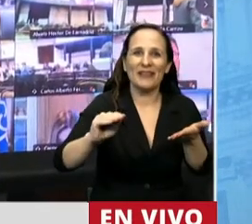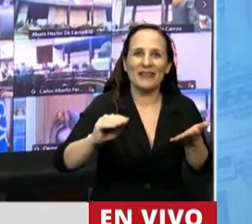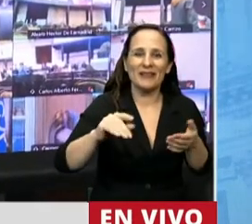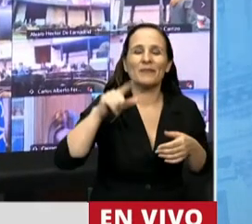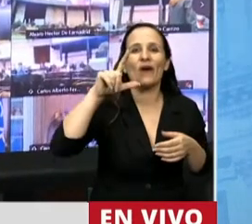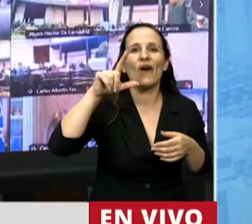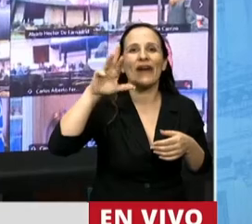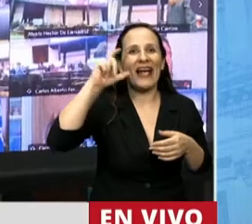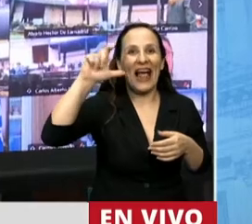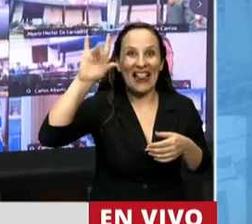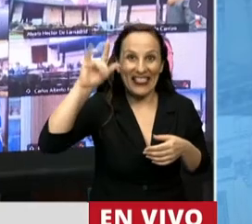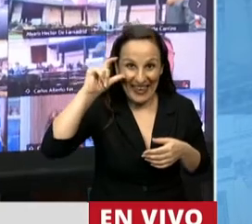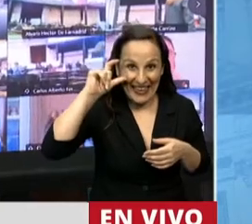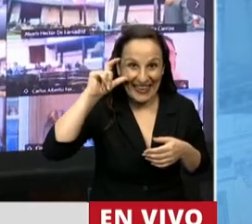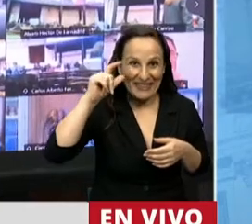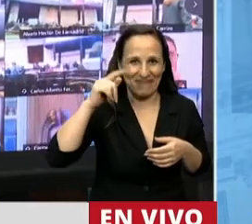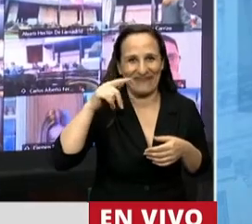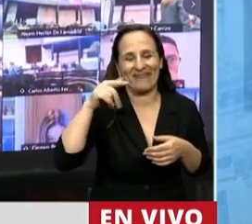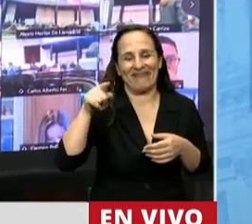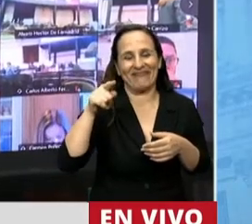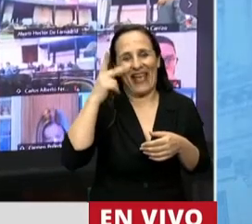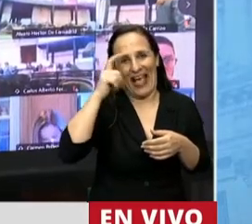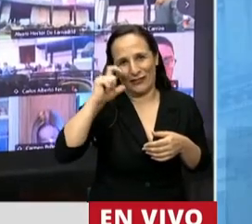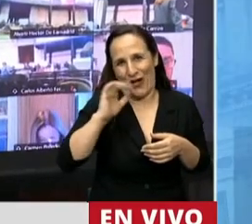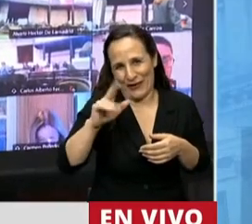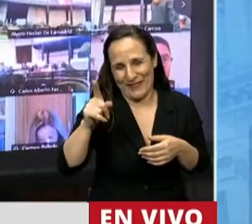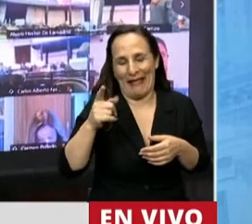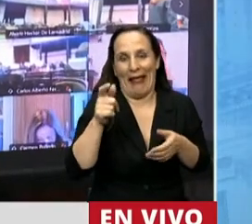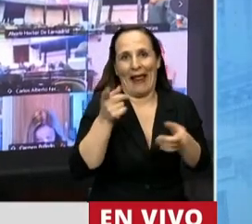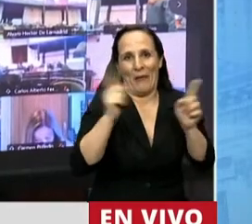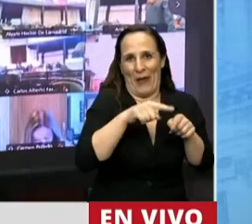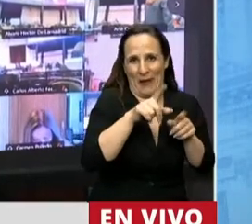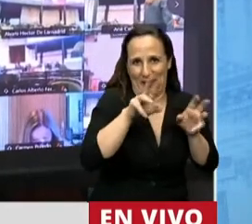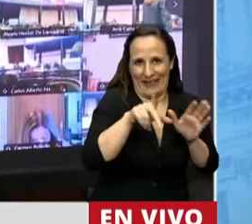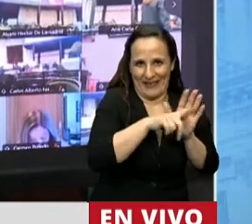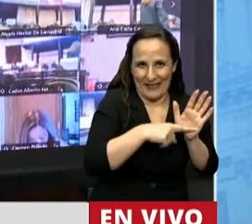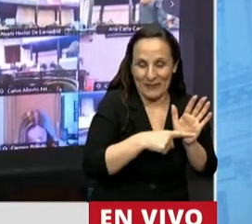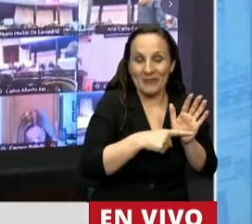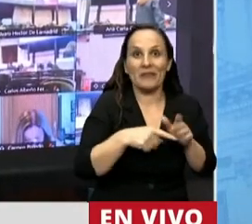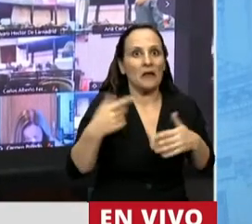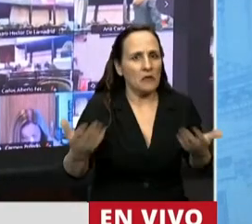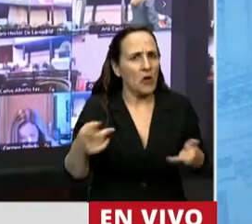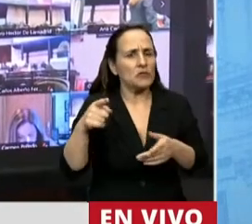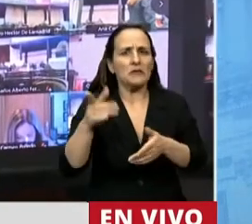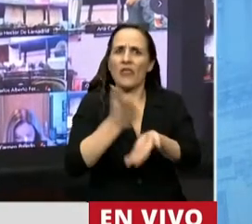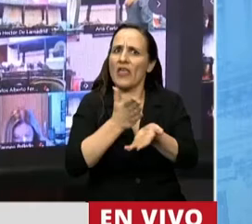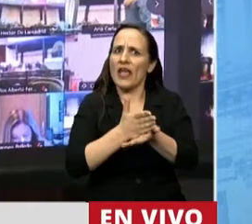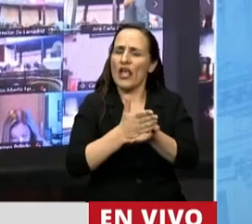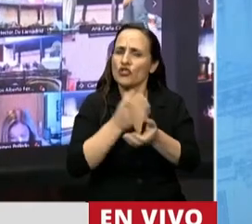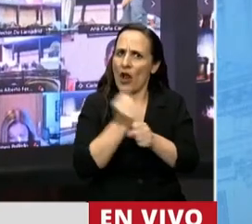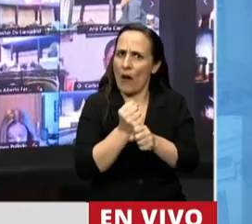Héctor Recalde. Por eso la Argentina una vez más está marcando un camino dentro del derecho laboral que nos debe enorgutecer.